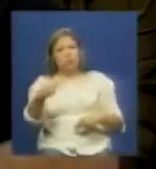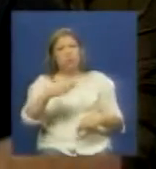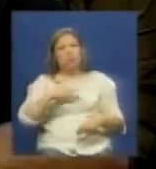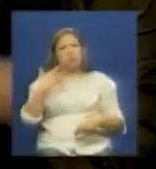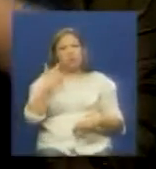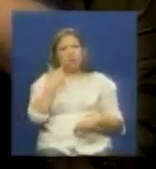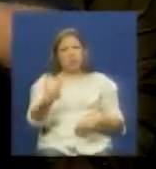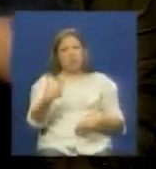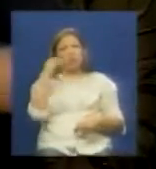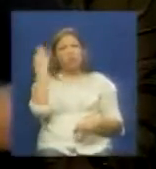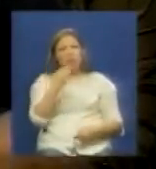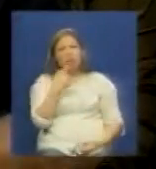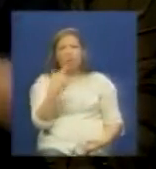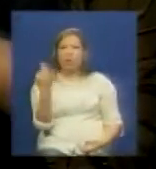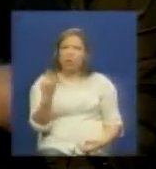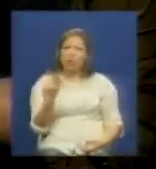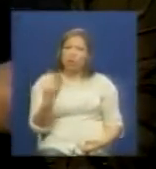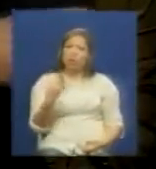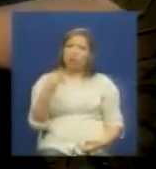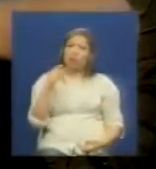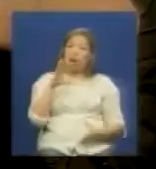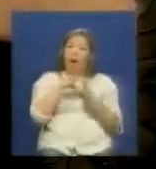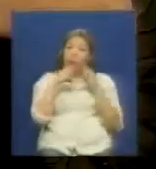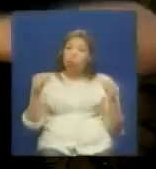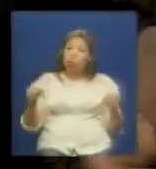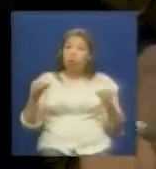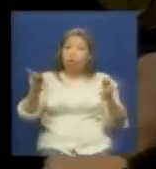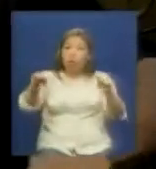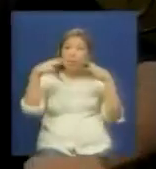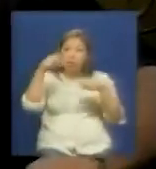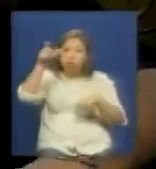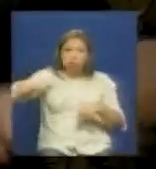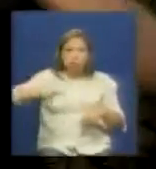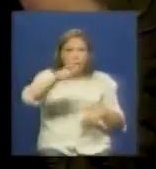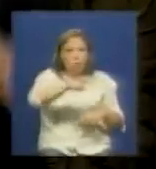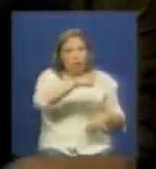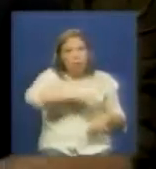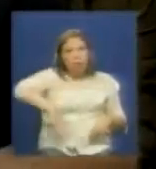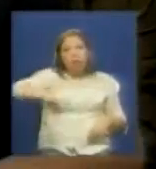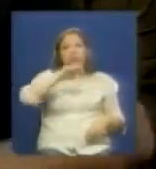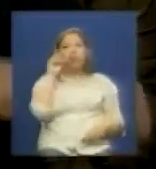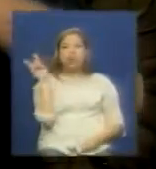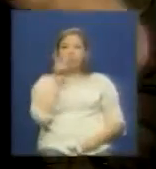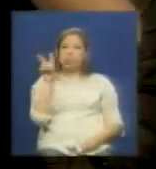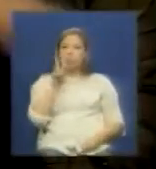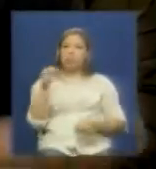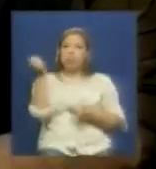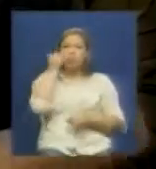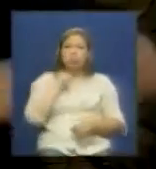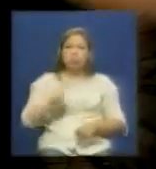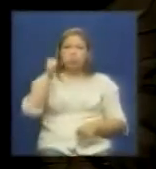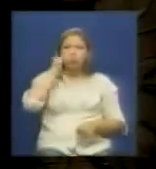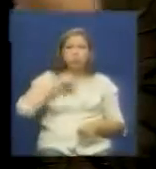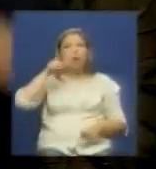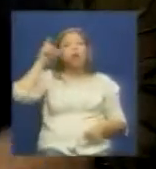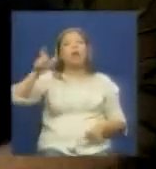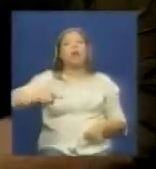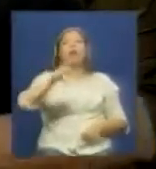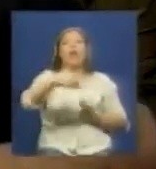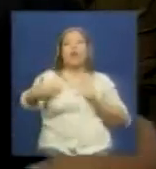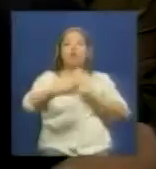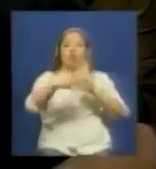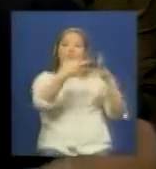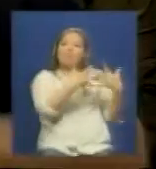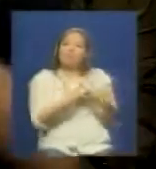sepamos y se lo digo directo a ellos y se lo digo a todo el pueblo venezolano la lucha del pueblo es contra el